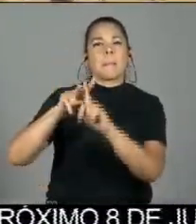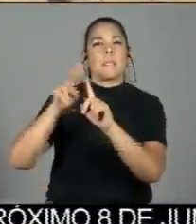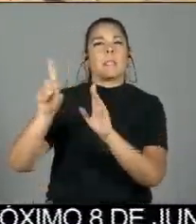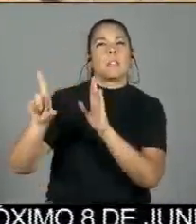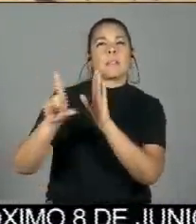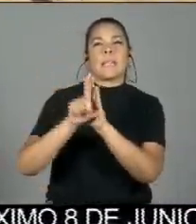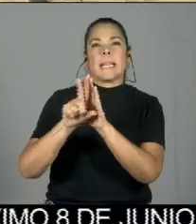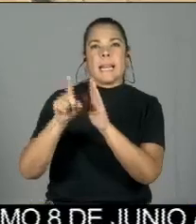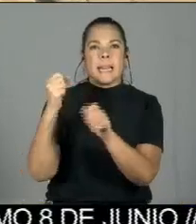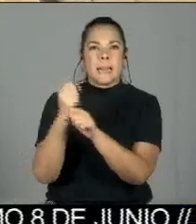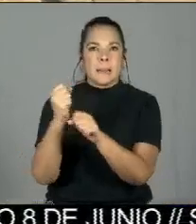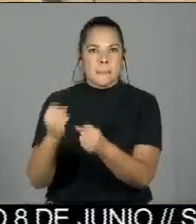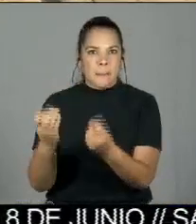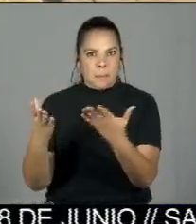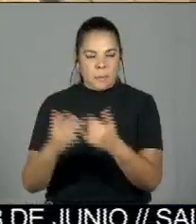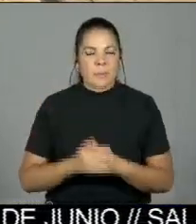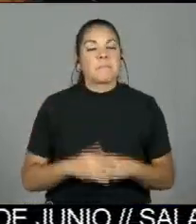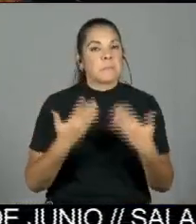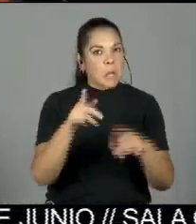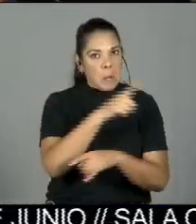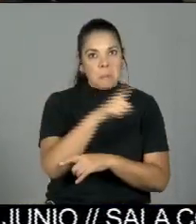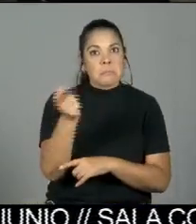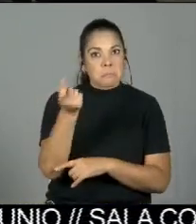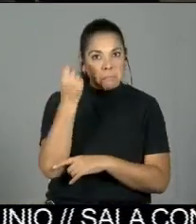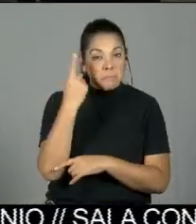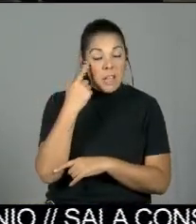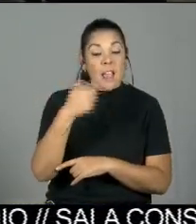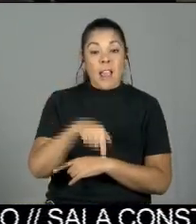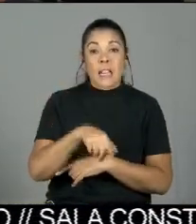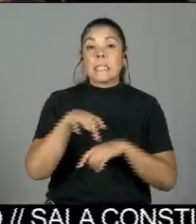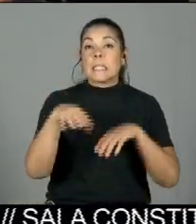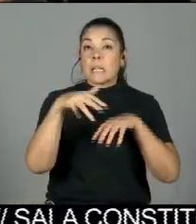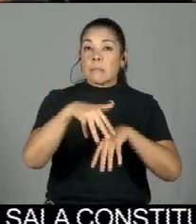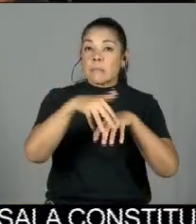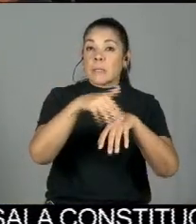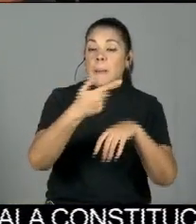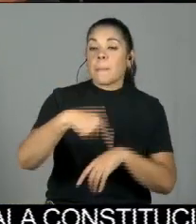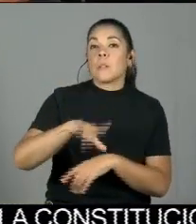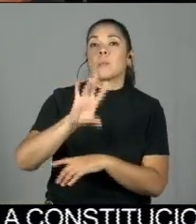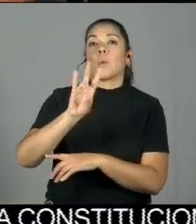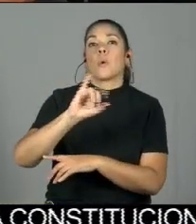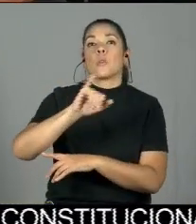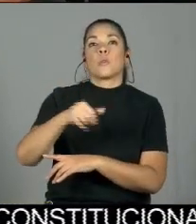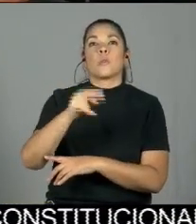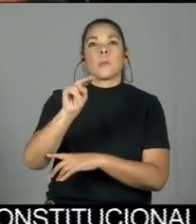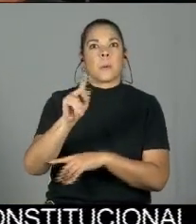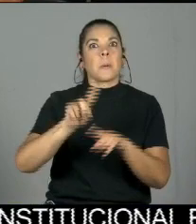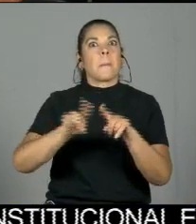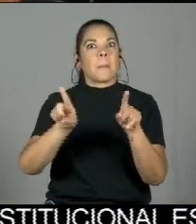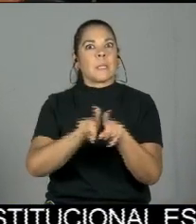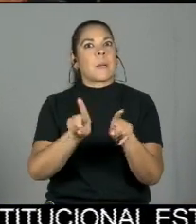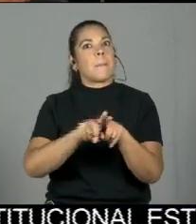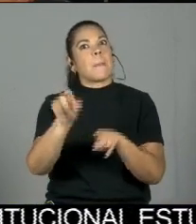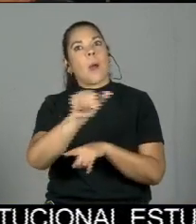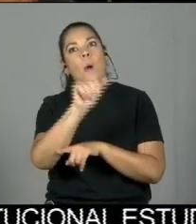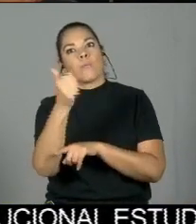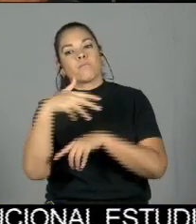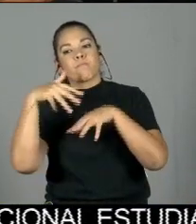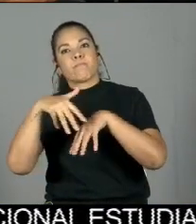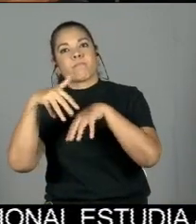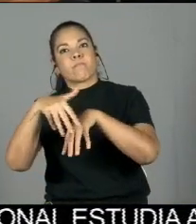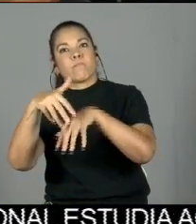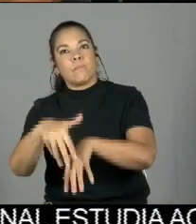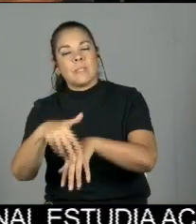Luis. Ya ustedes pudieron escuchar, este es el movimiento que se va a realizar el próximo 8 de junio. Sin embargo, también hay otro movimiento de parte